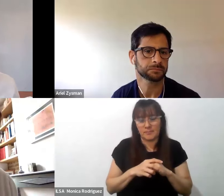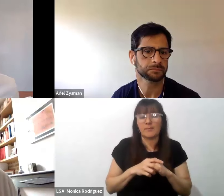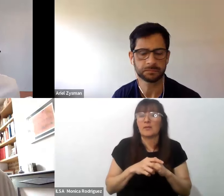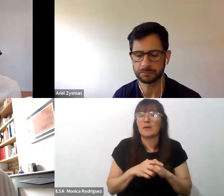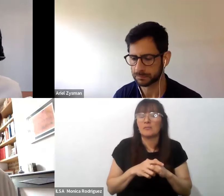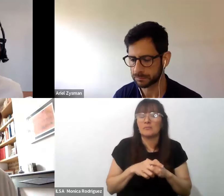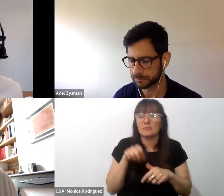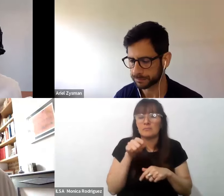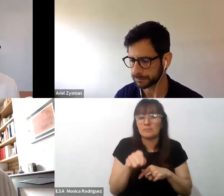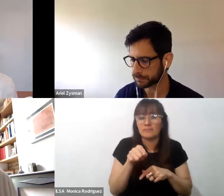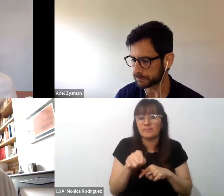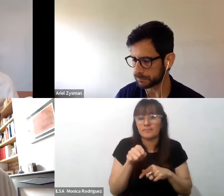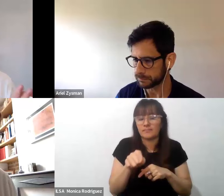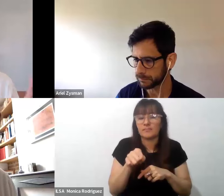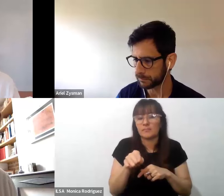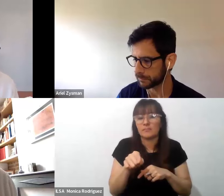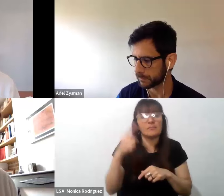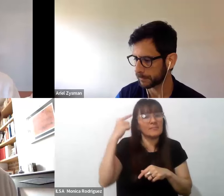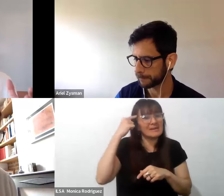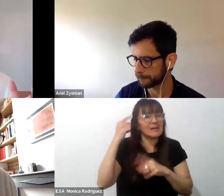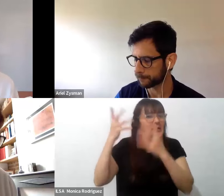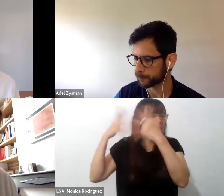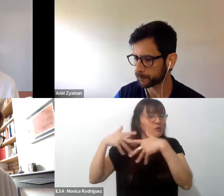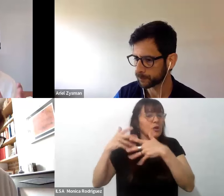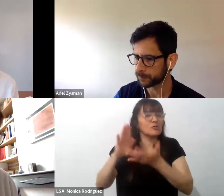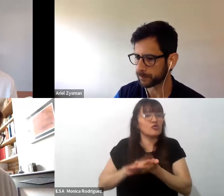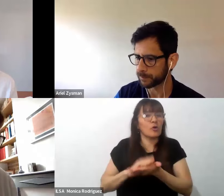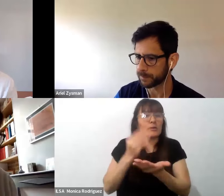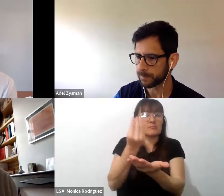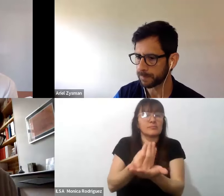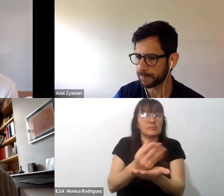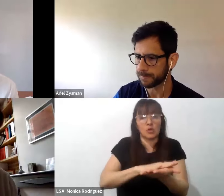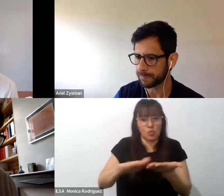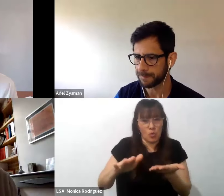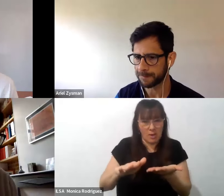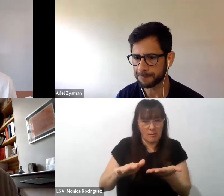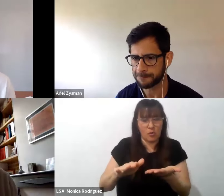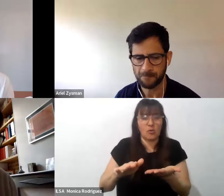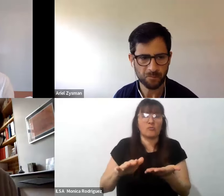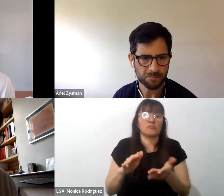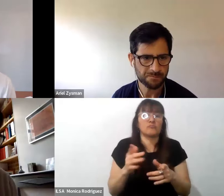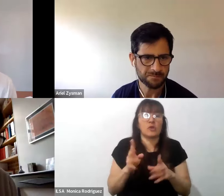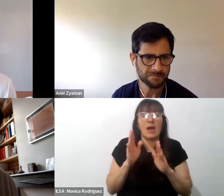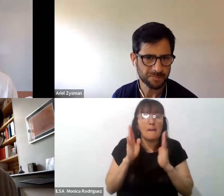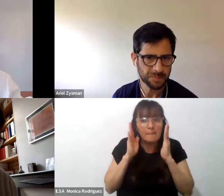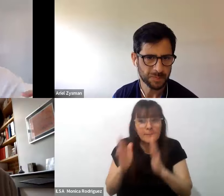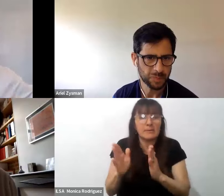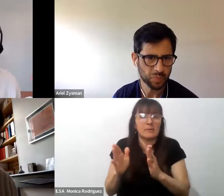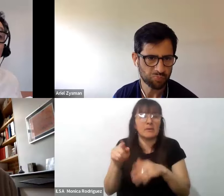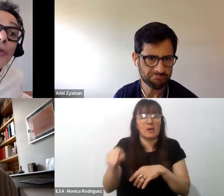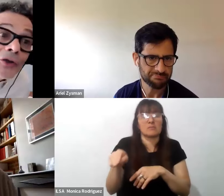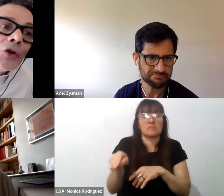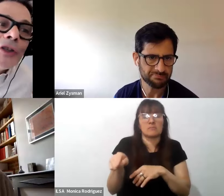implica un reposicionamiento en vez de mirarnos de frente mirar hacia el mismo horizonte y construir en esa